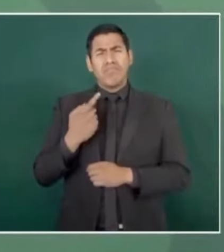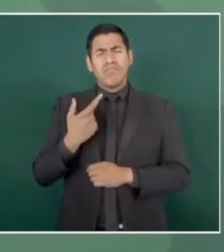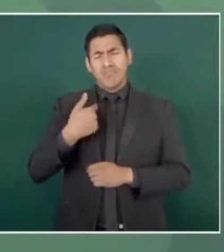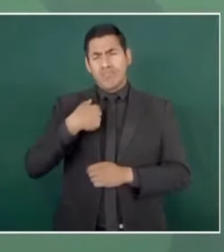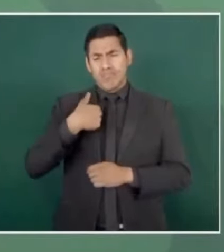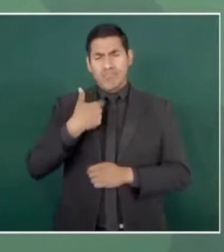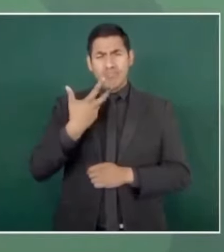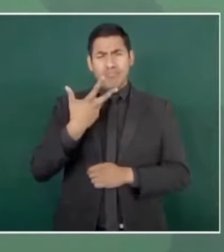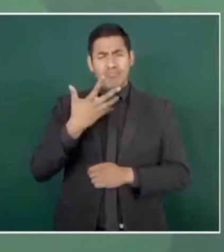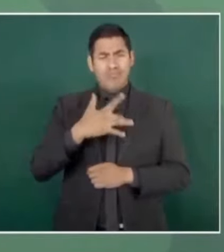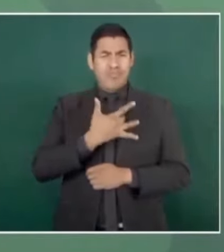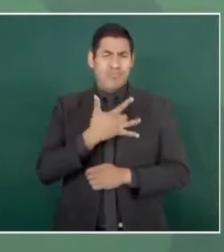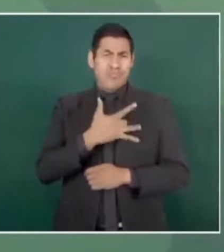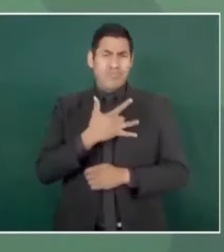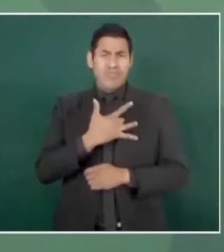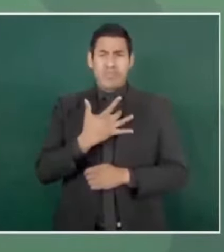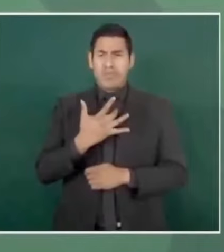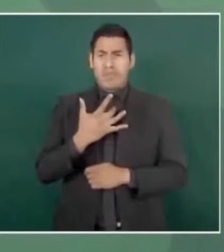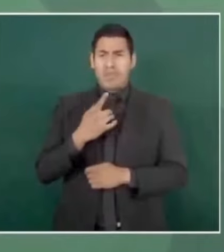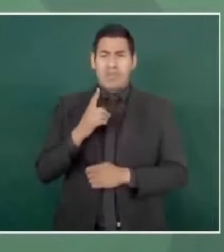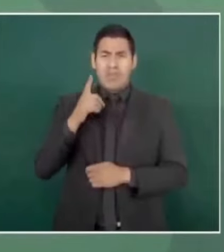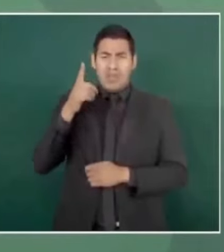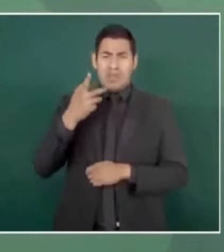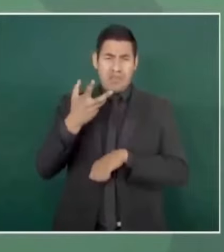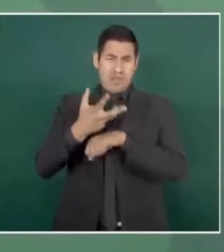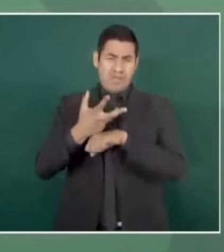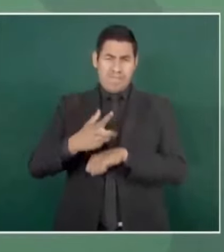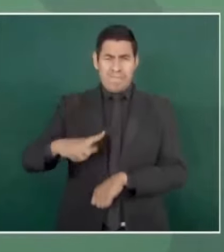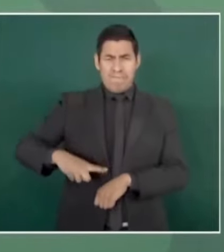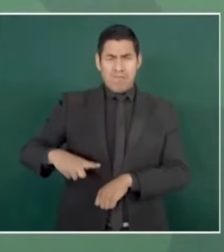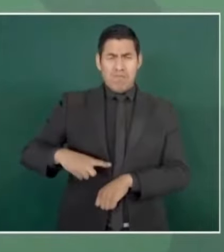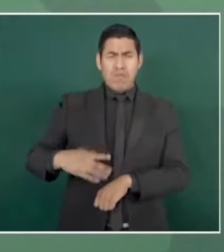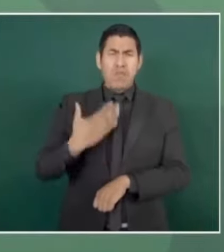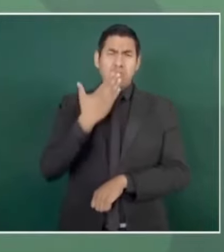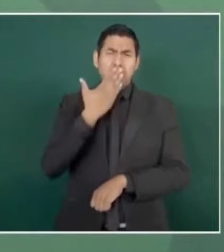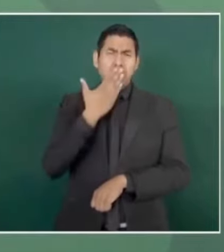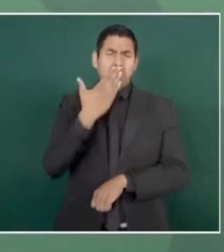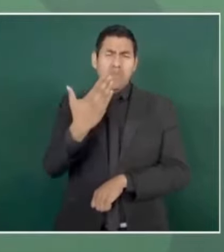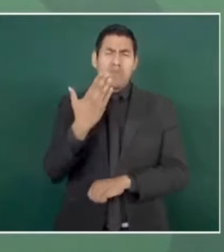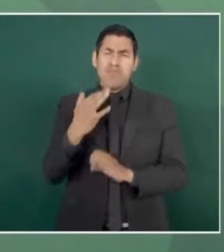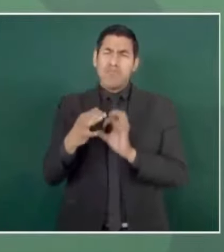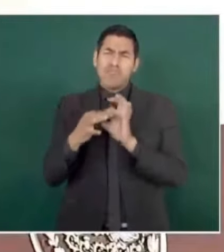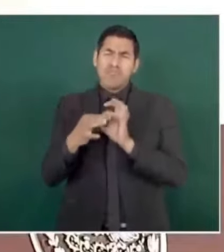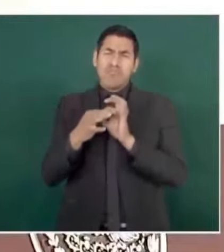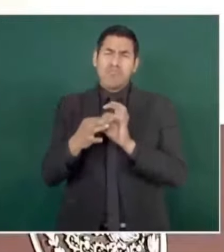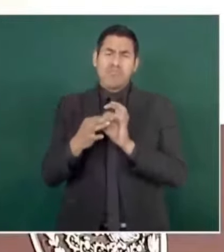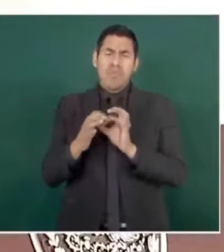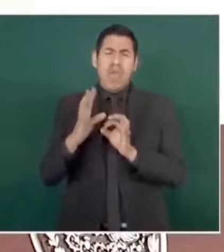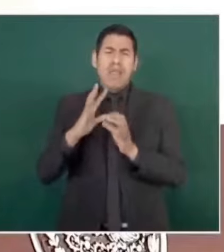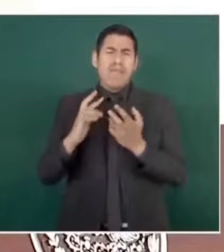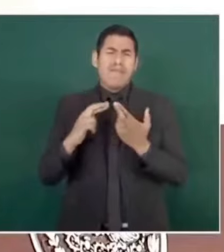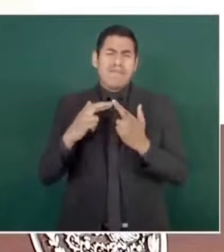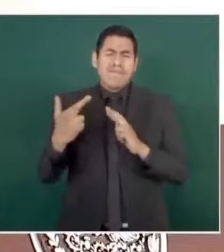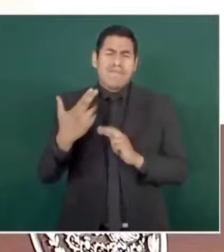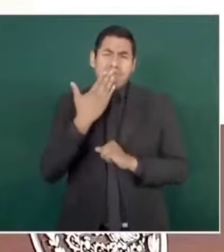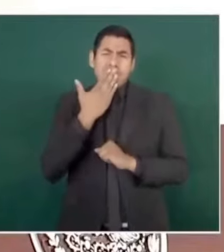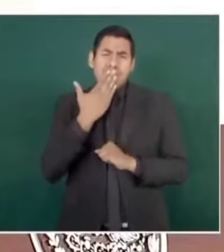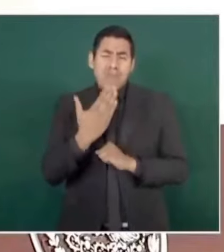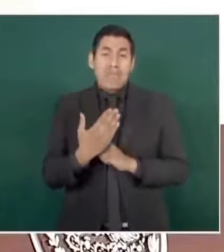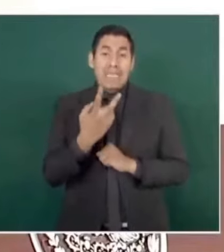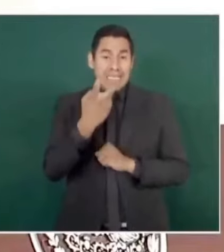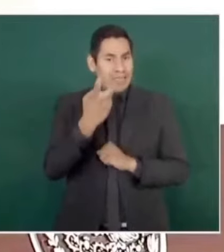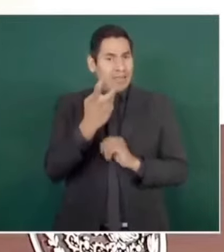con el gobierno de Estados Unidos. Esto es muy importante que lo sepan